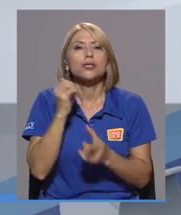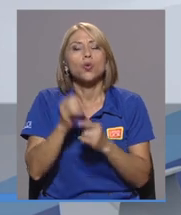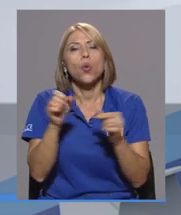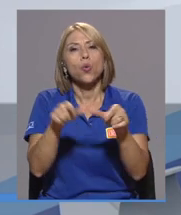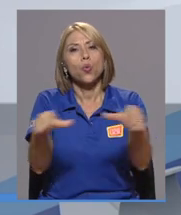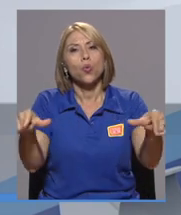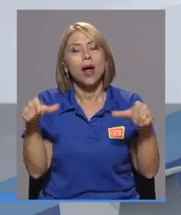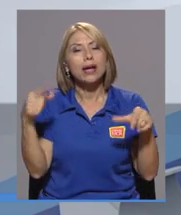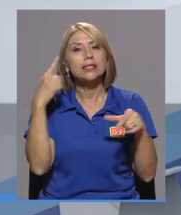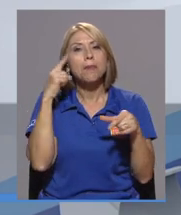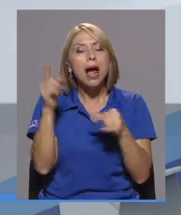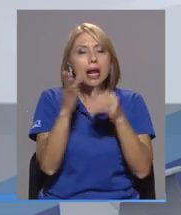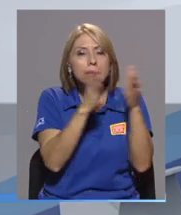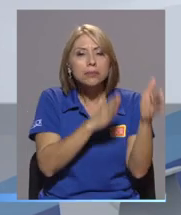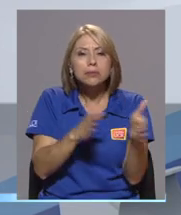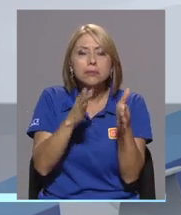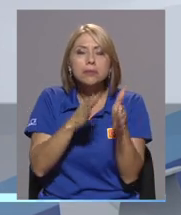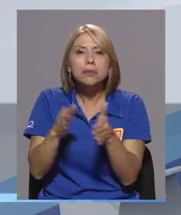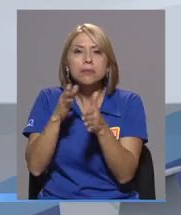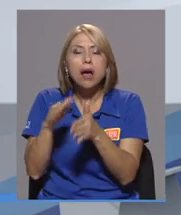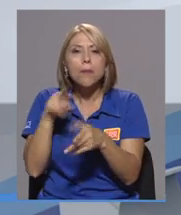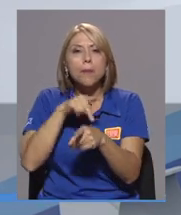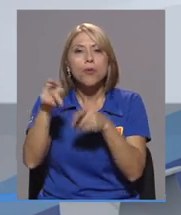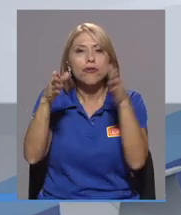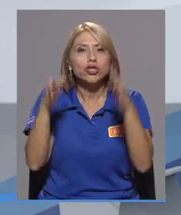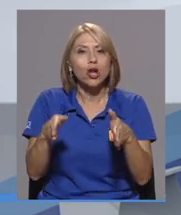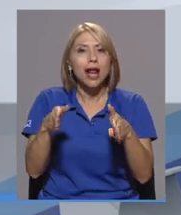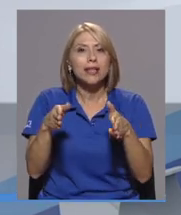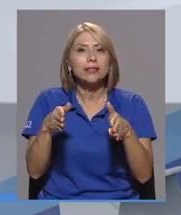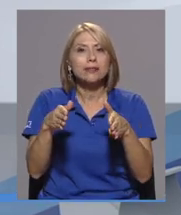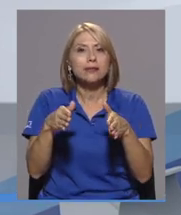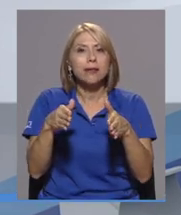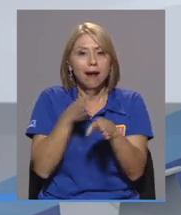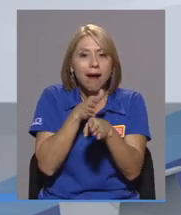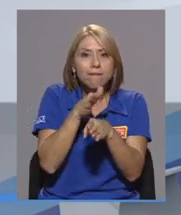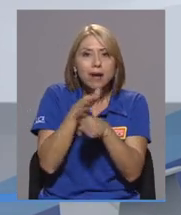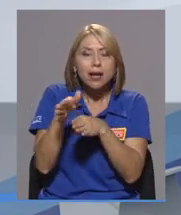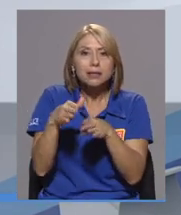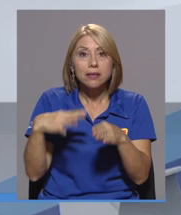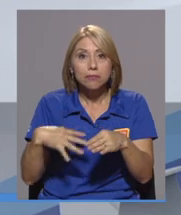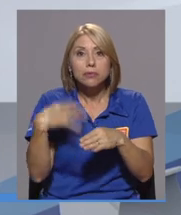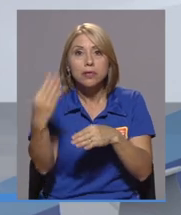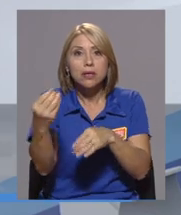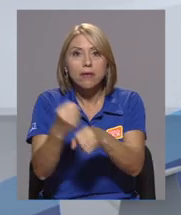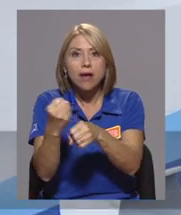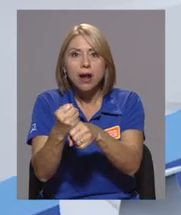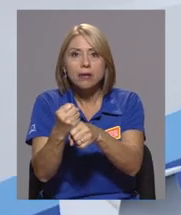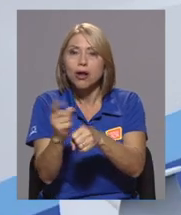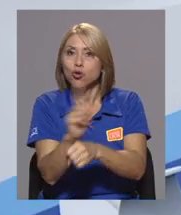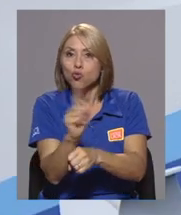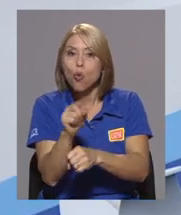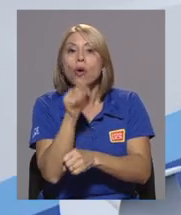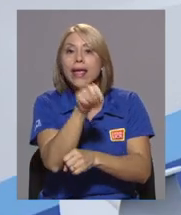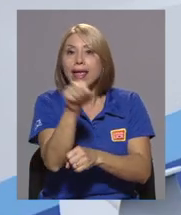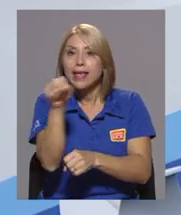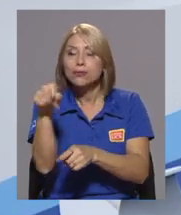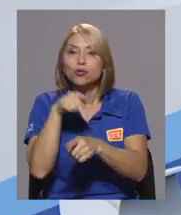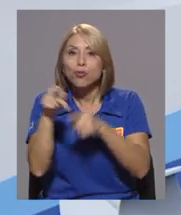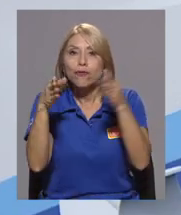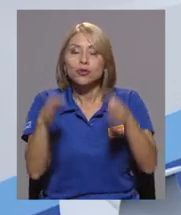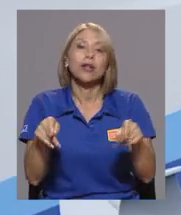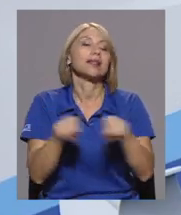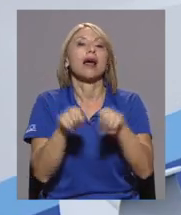solamente maneras o lugares para formar profesionales que van a salir a trabajar,